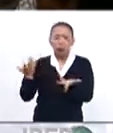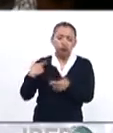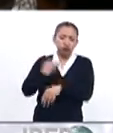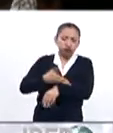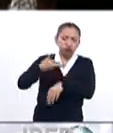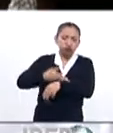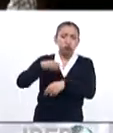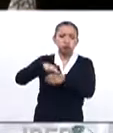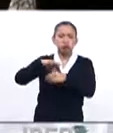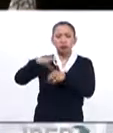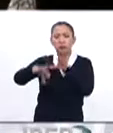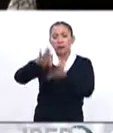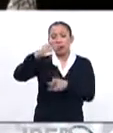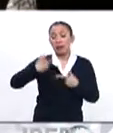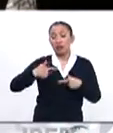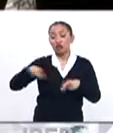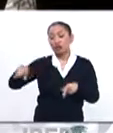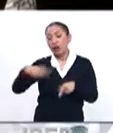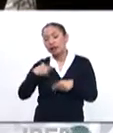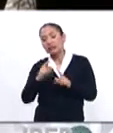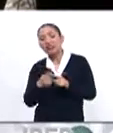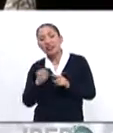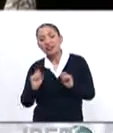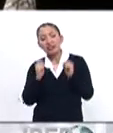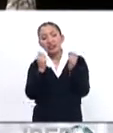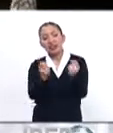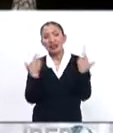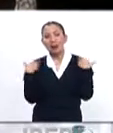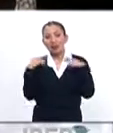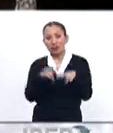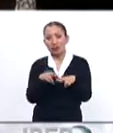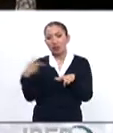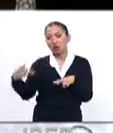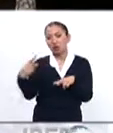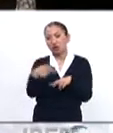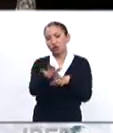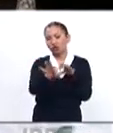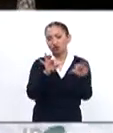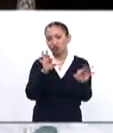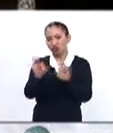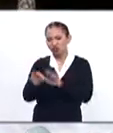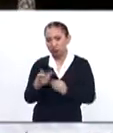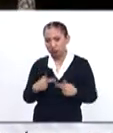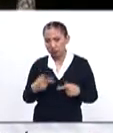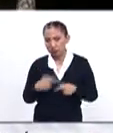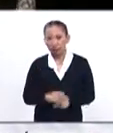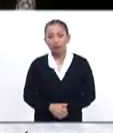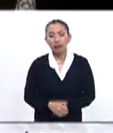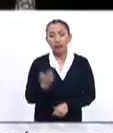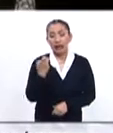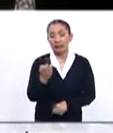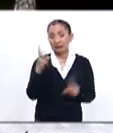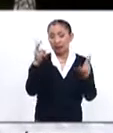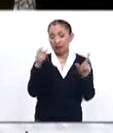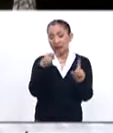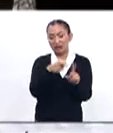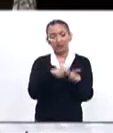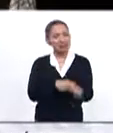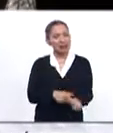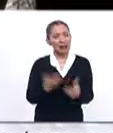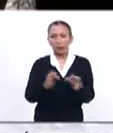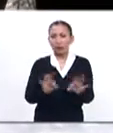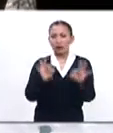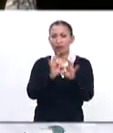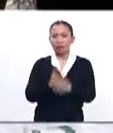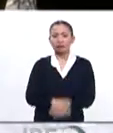para que el pueblo deleje su representación en sus elegidos, este aspecto sigue siendo